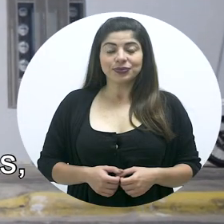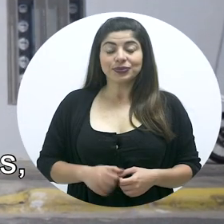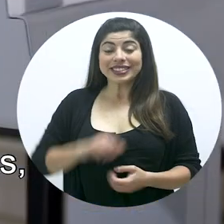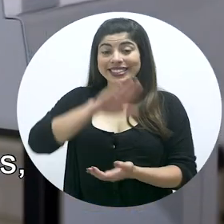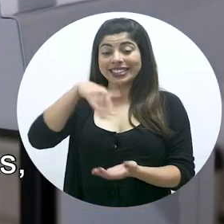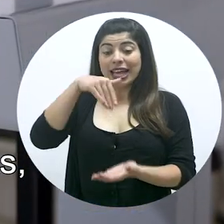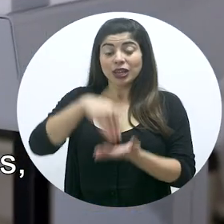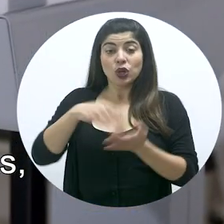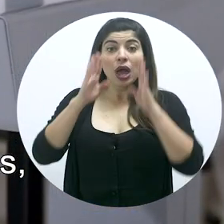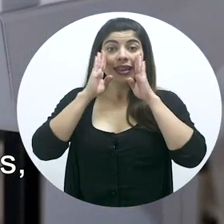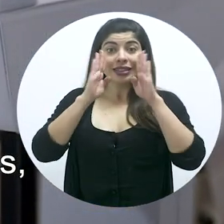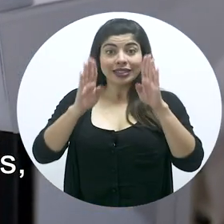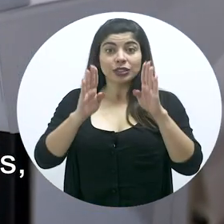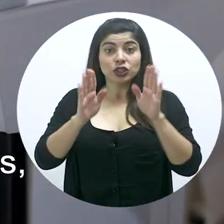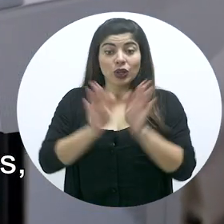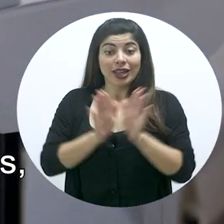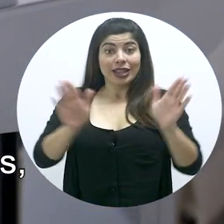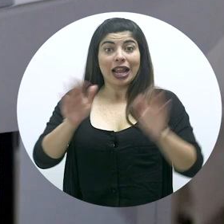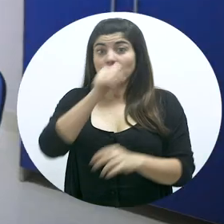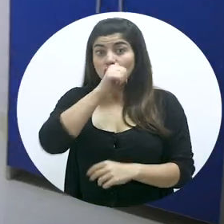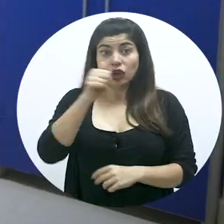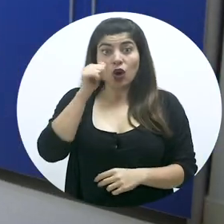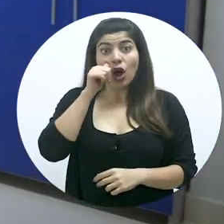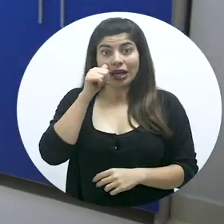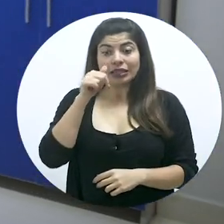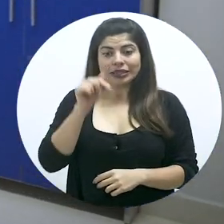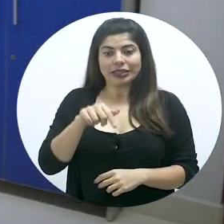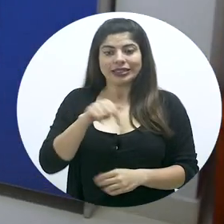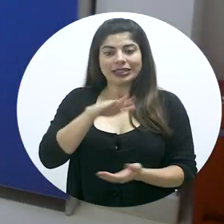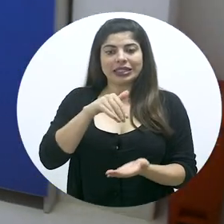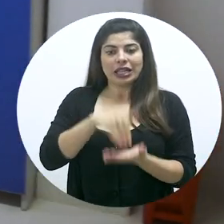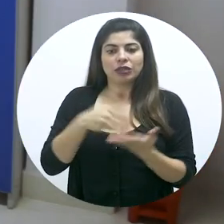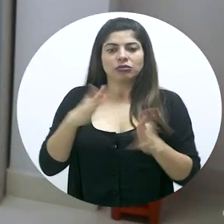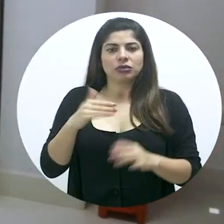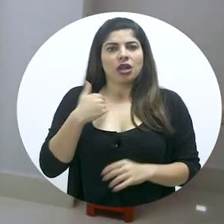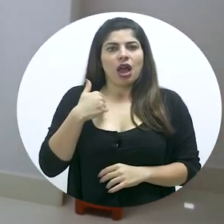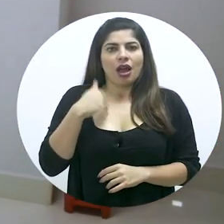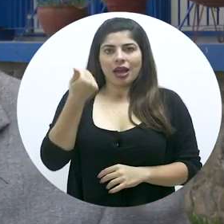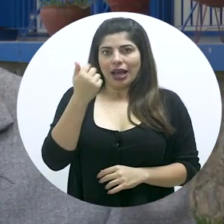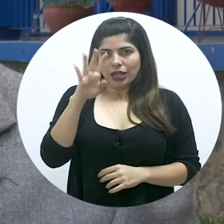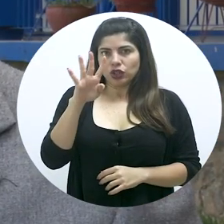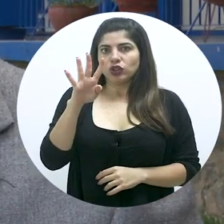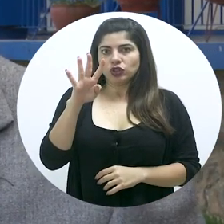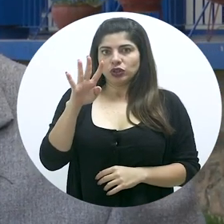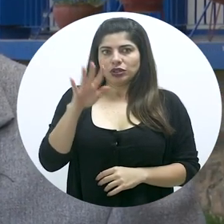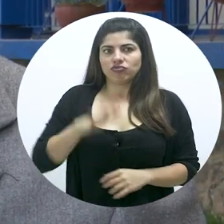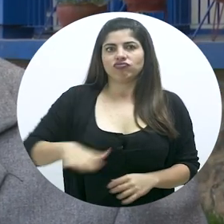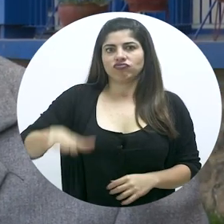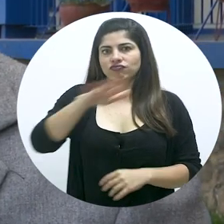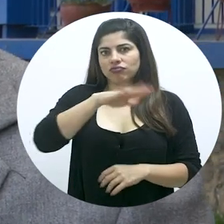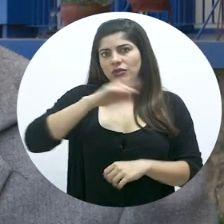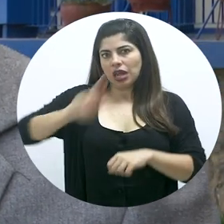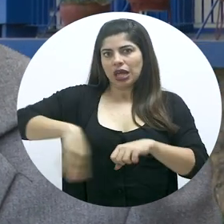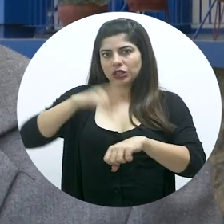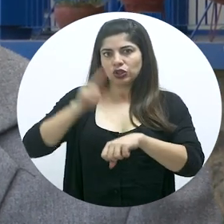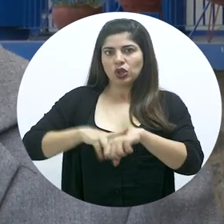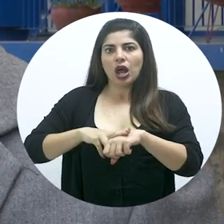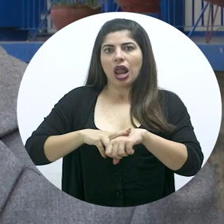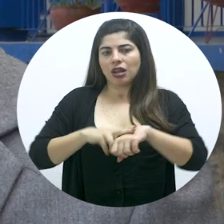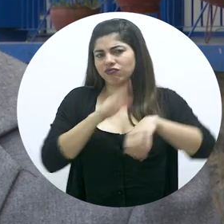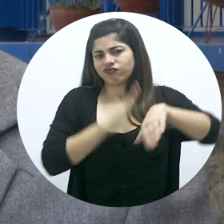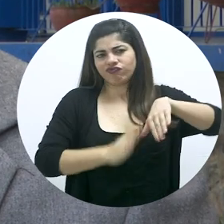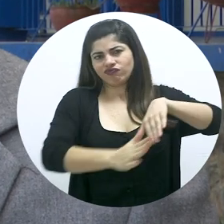Los Centros de Atención Integral en Drogas, que ya tenemos 14 en todo el área nacional,